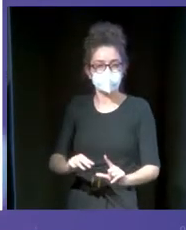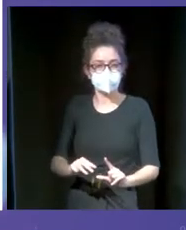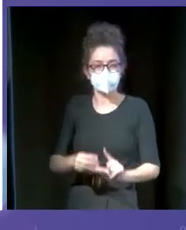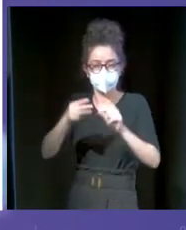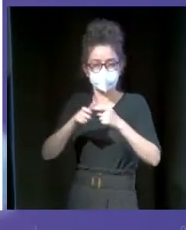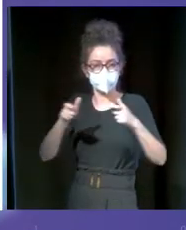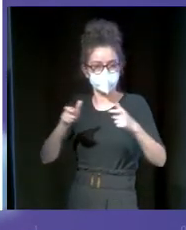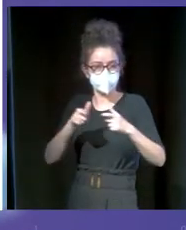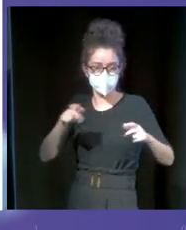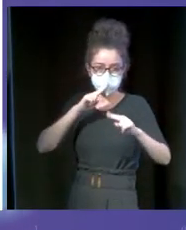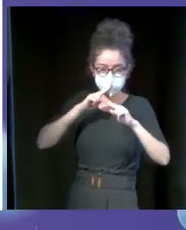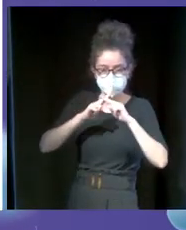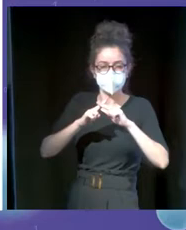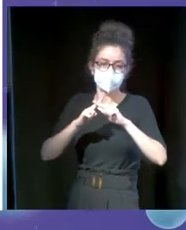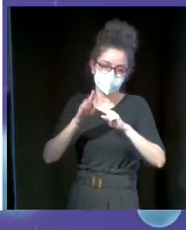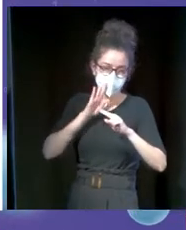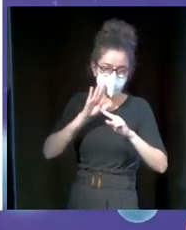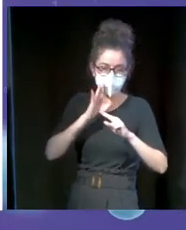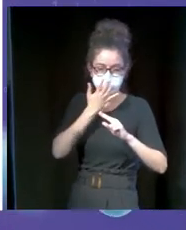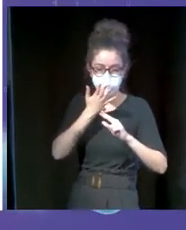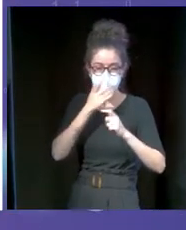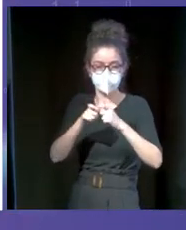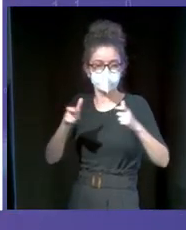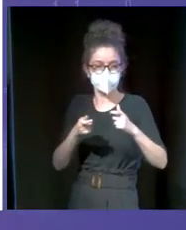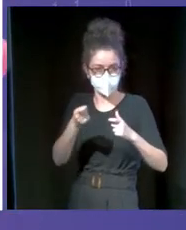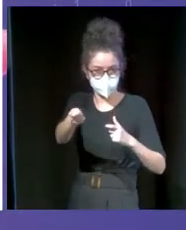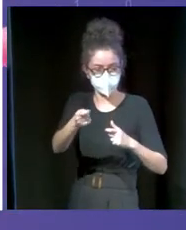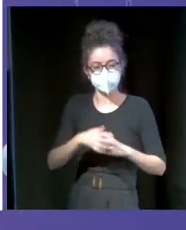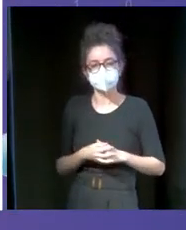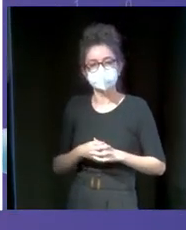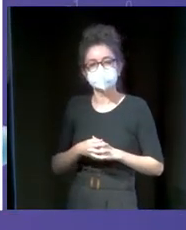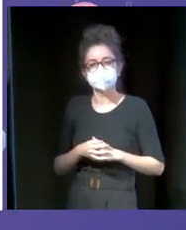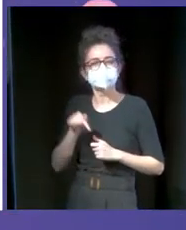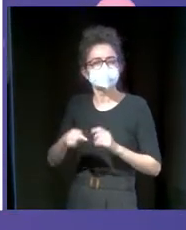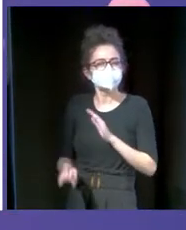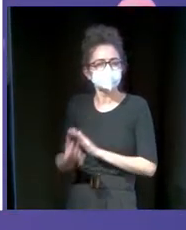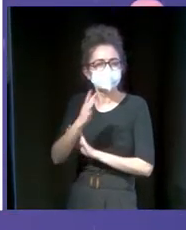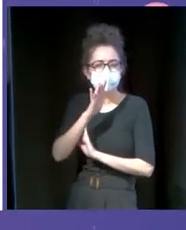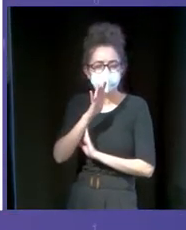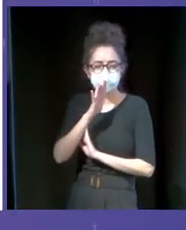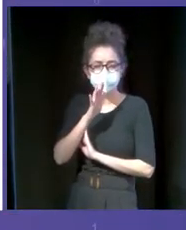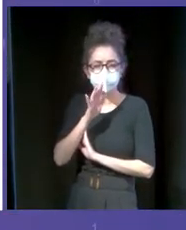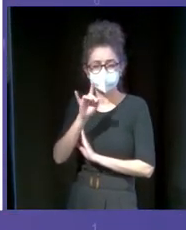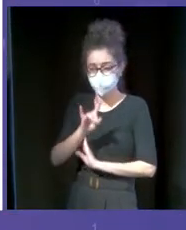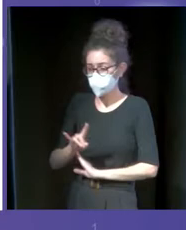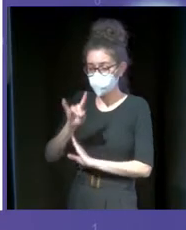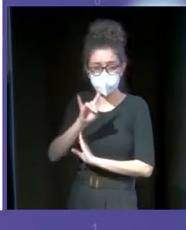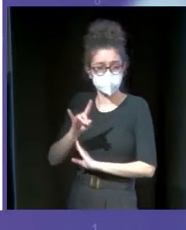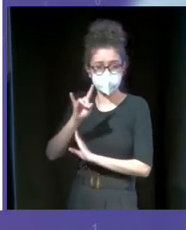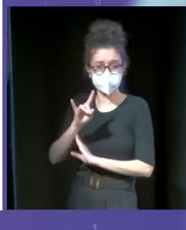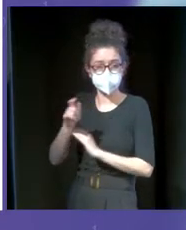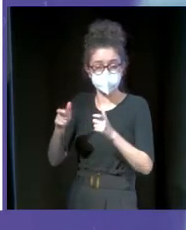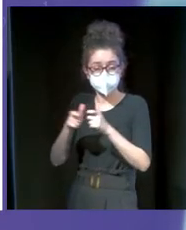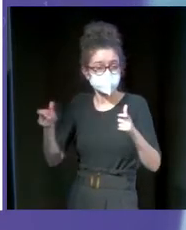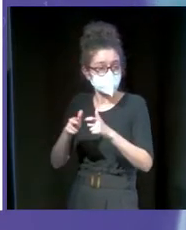venta de entradas, que es Tomaticket. Esto nació porque se vio que en Canarias había un nicho que todavía nadie había explorado y era la